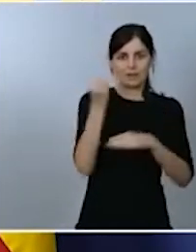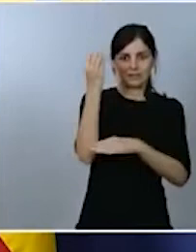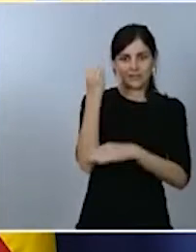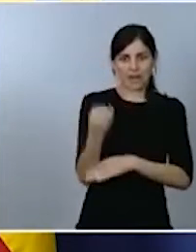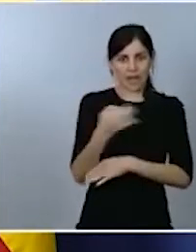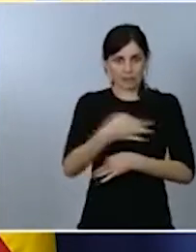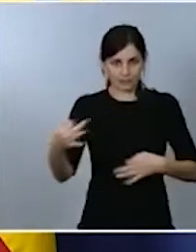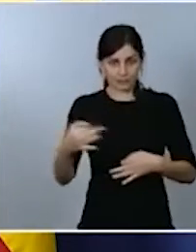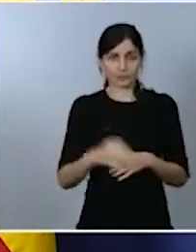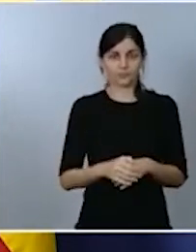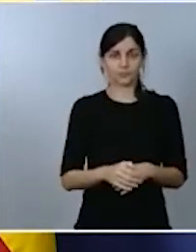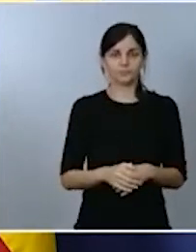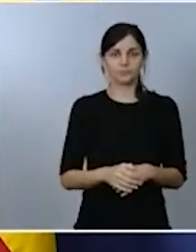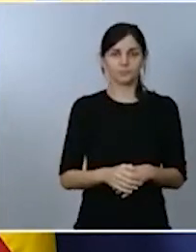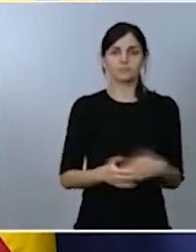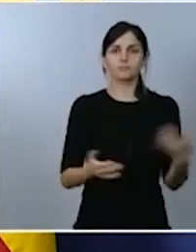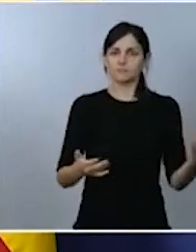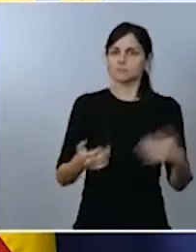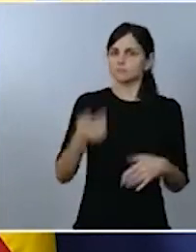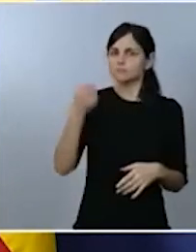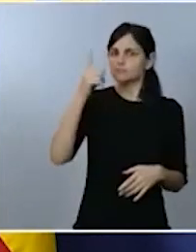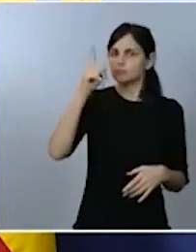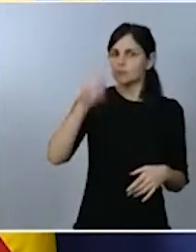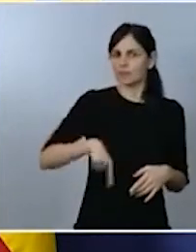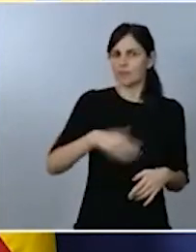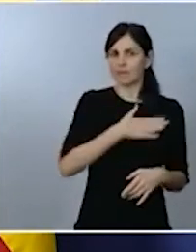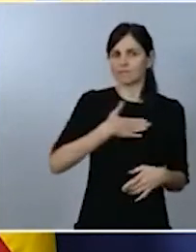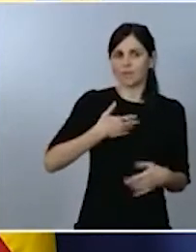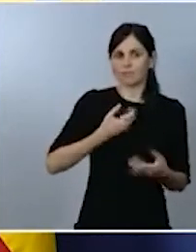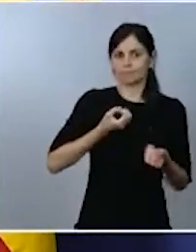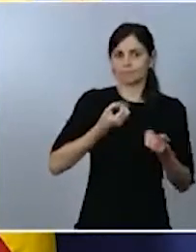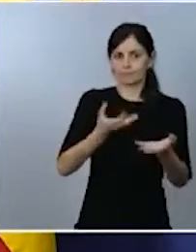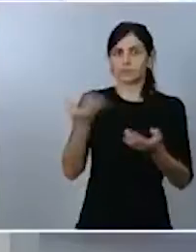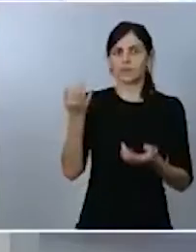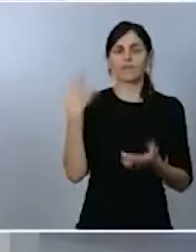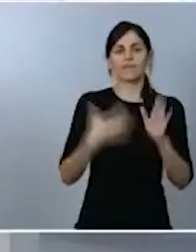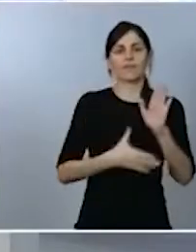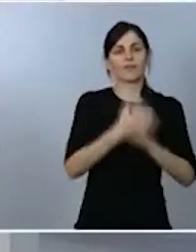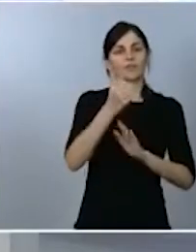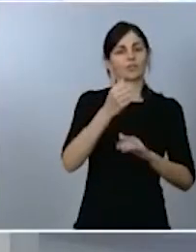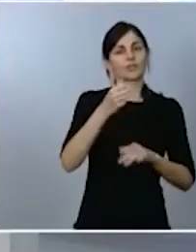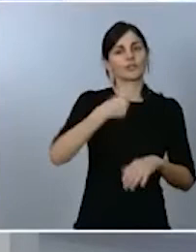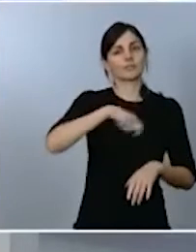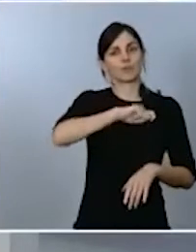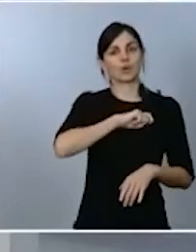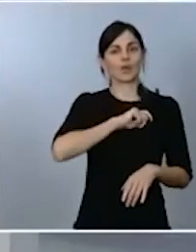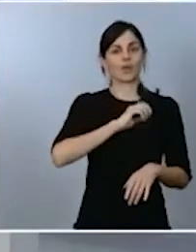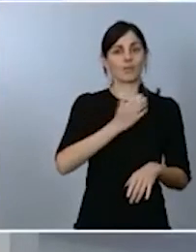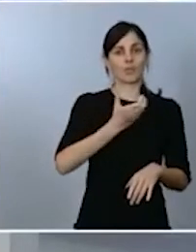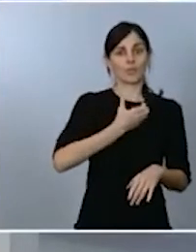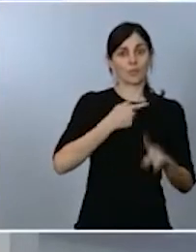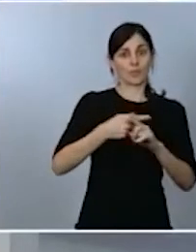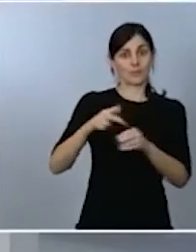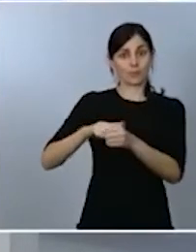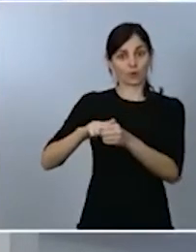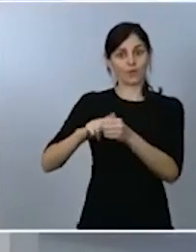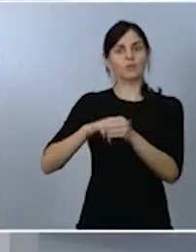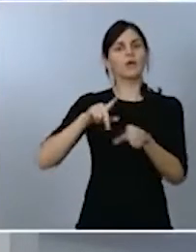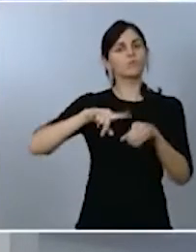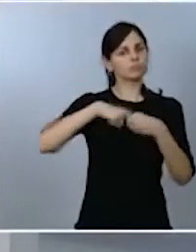tenido un protagonismo especial la Federación Española de Municipios y Provincias, así como distintos